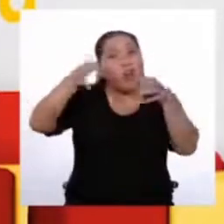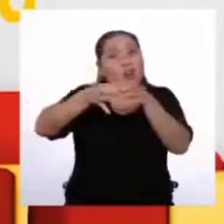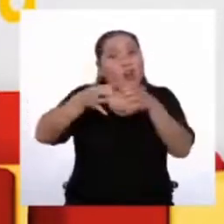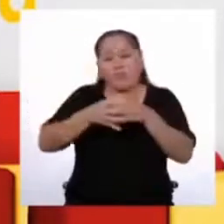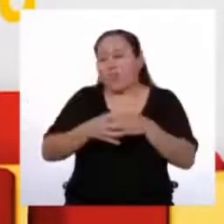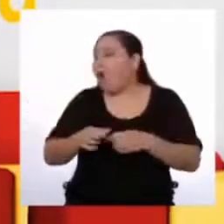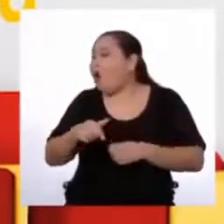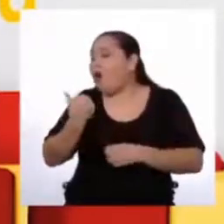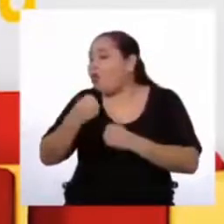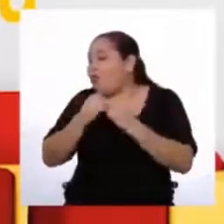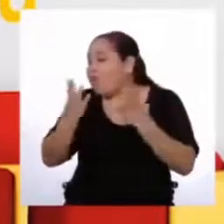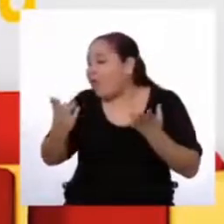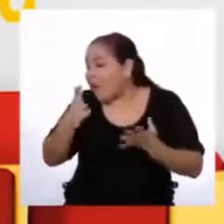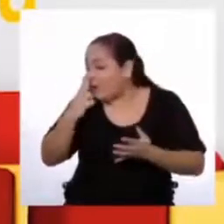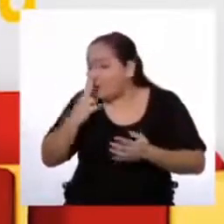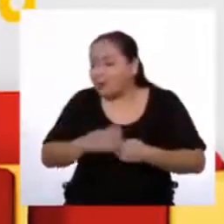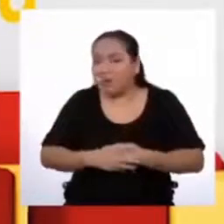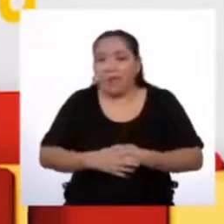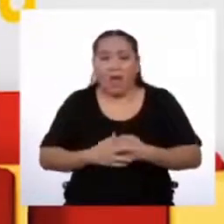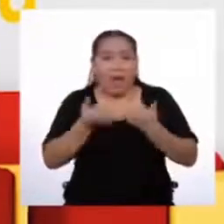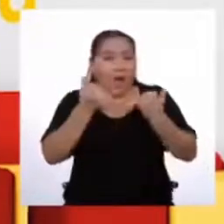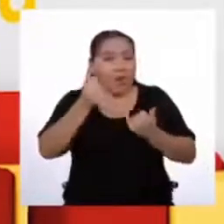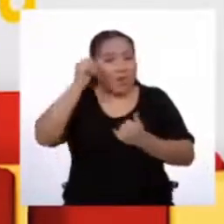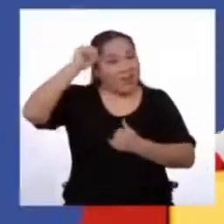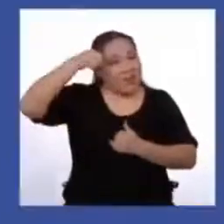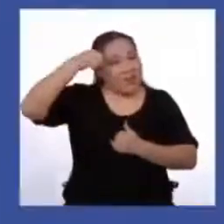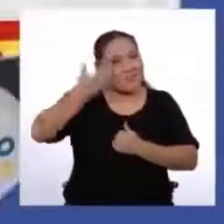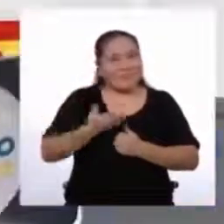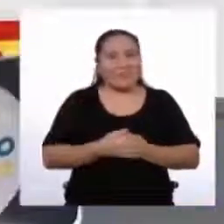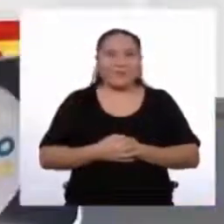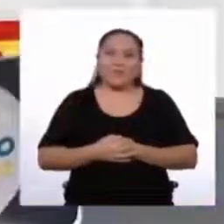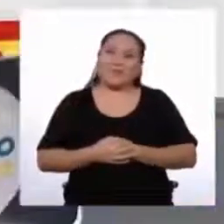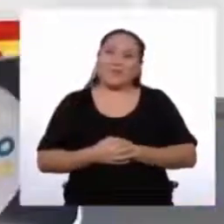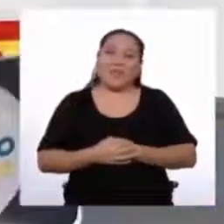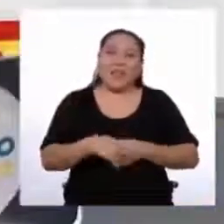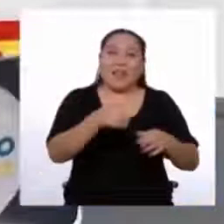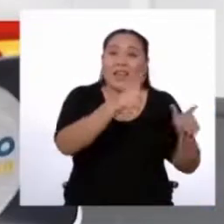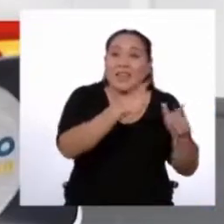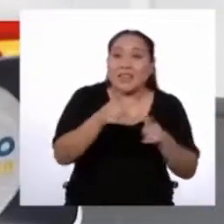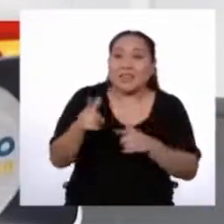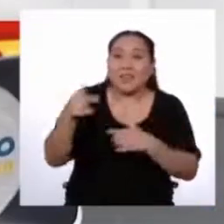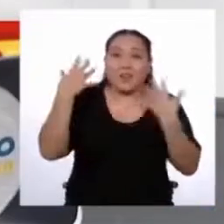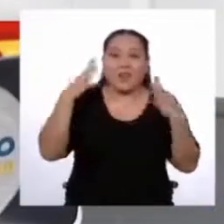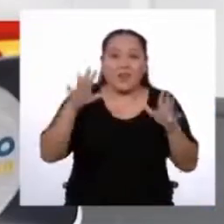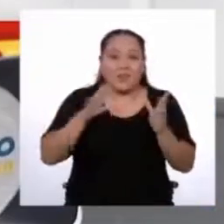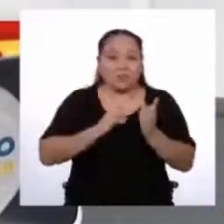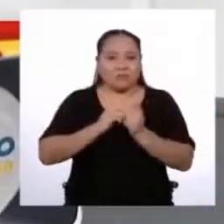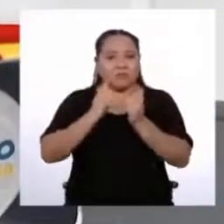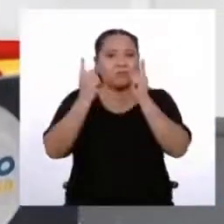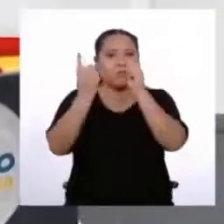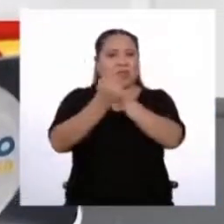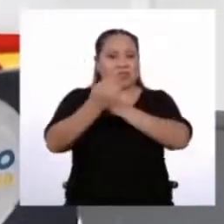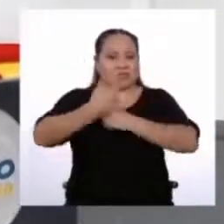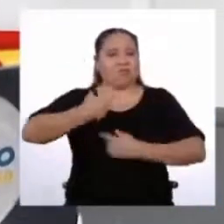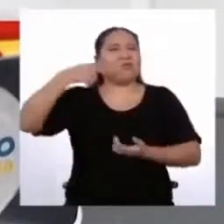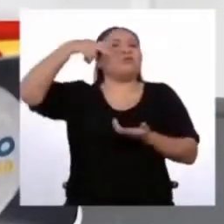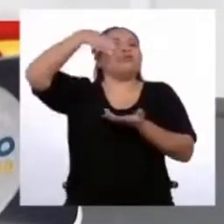día, ¿de acuerdo tocino? Ahora toca nuestro repaso ¿Listos para convertirse en congresistas del mañana?